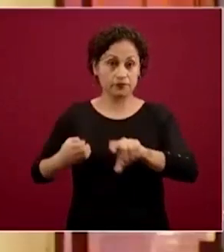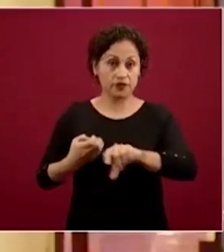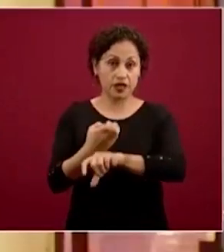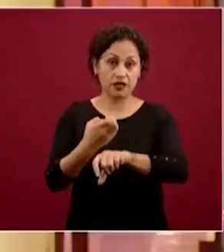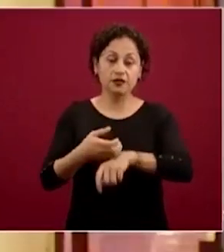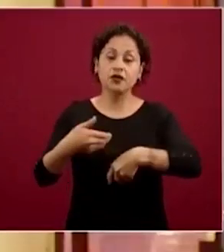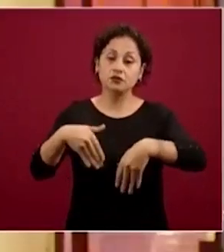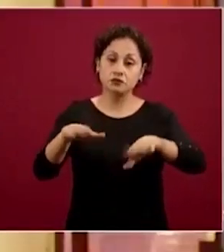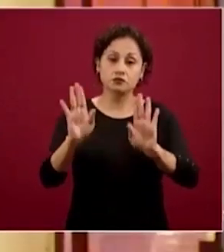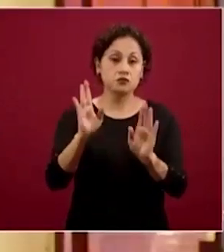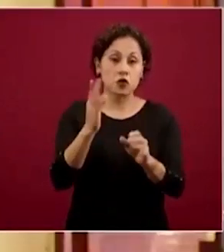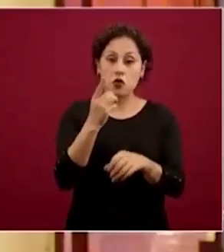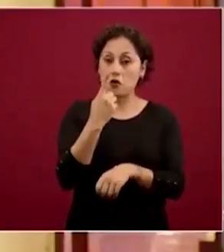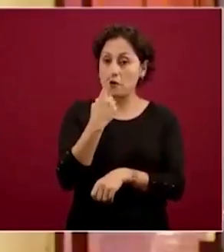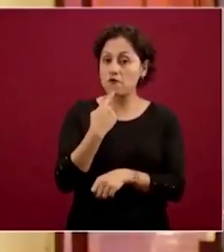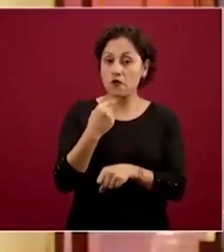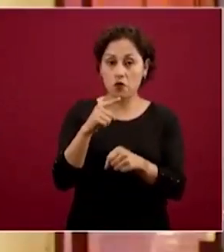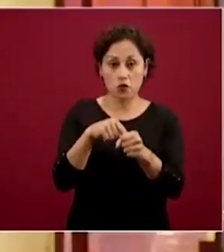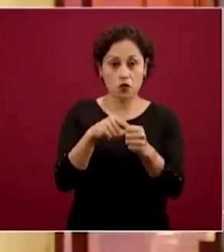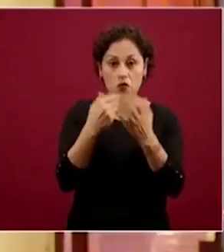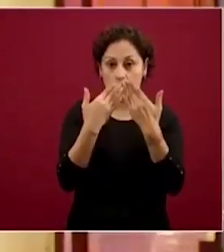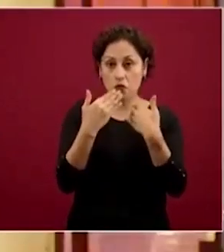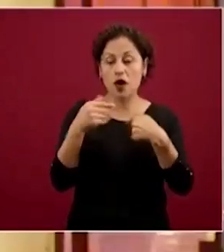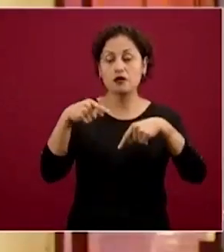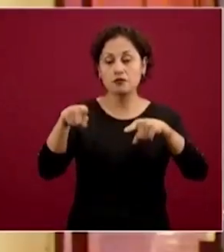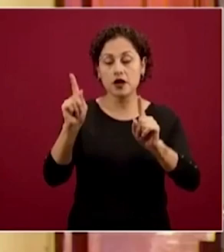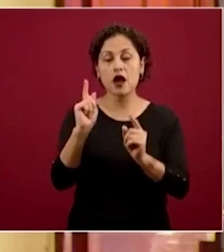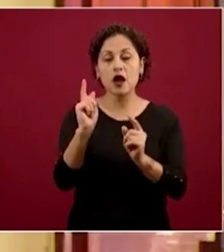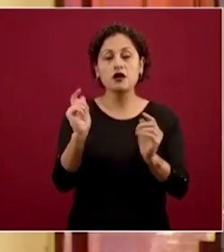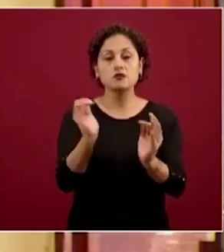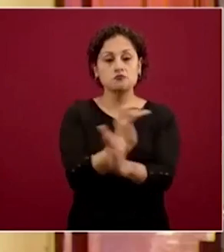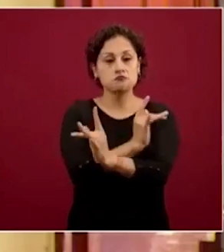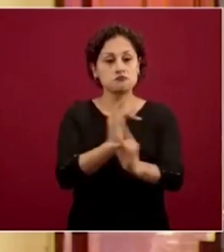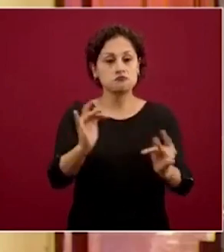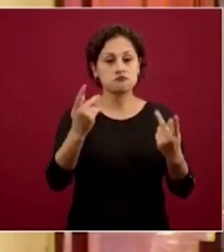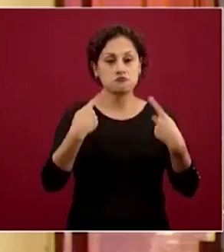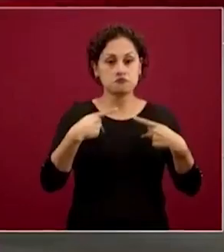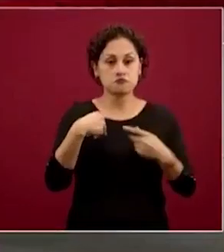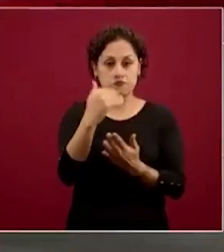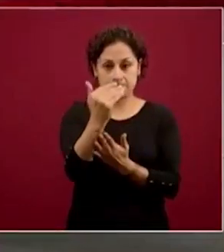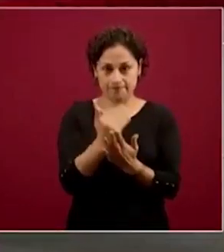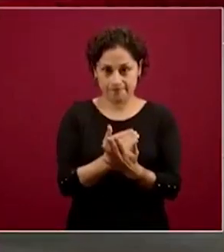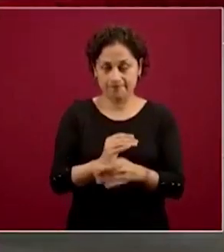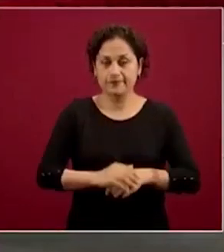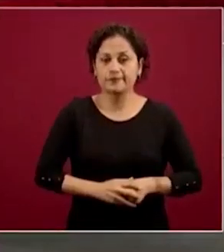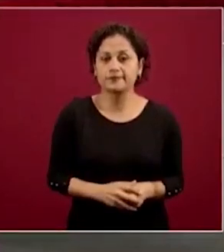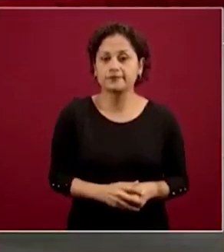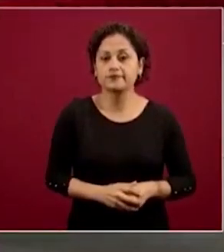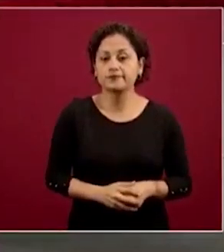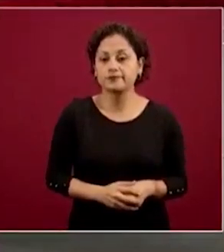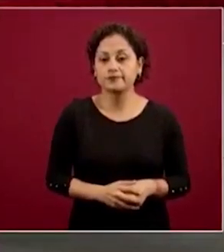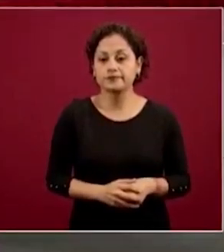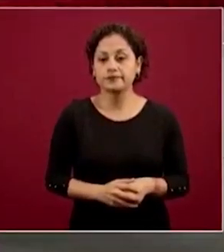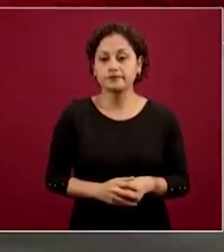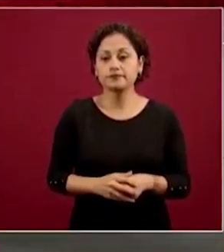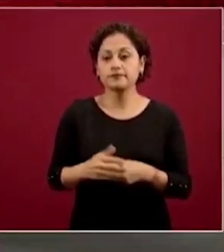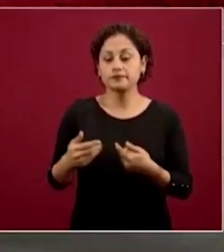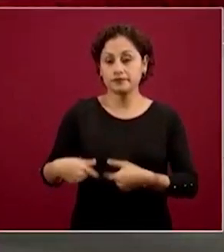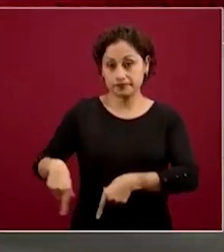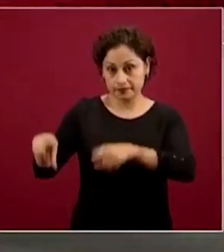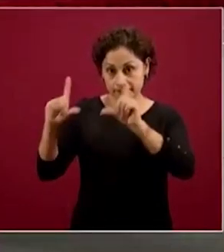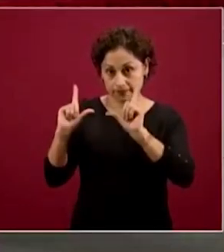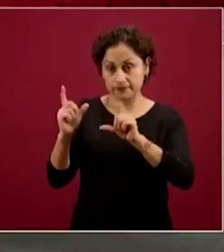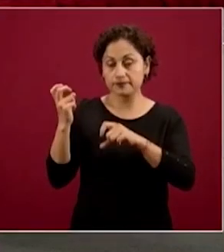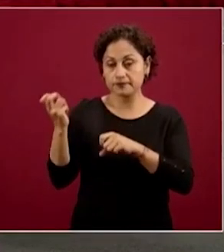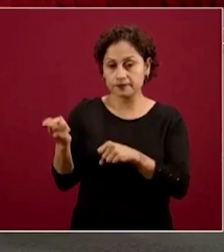una disminución del 50 por ciento. Este índice compuesto de movilidad